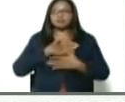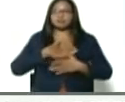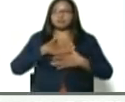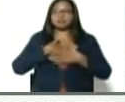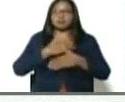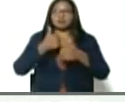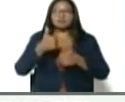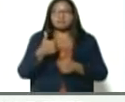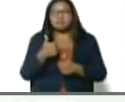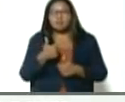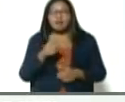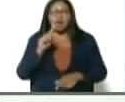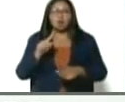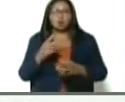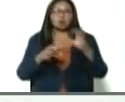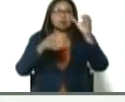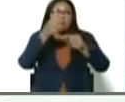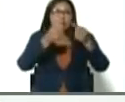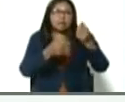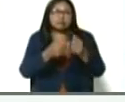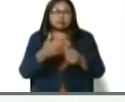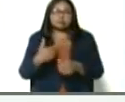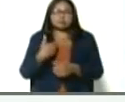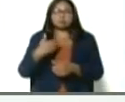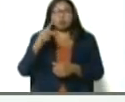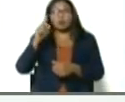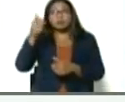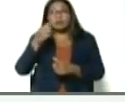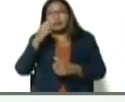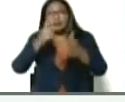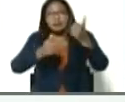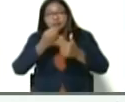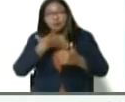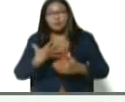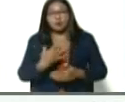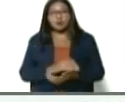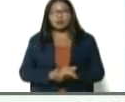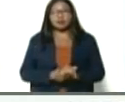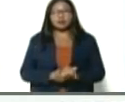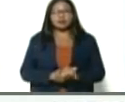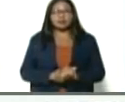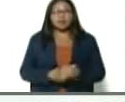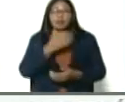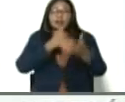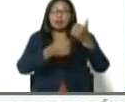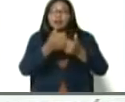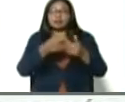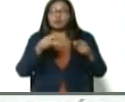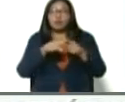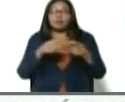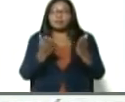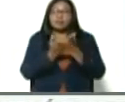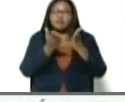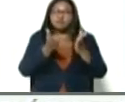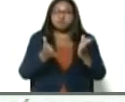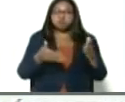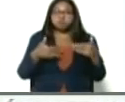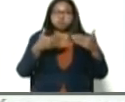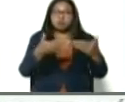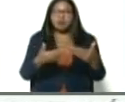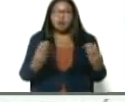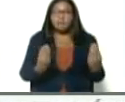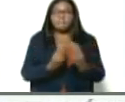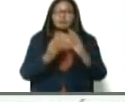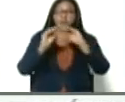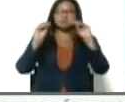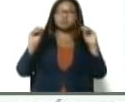la lactosa, por ejemplo. Y además, por ejemplo, la conserva de leche de cabra escolar, es decir, una experiencia productiva que acompaña el